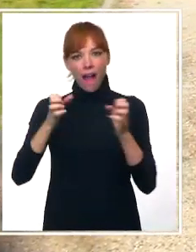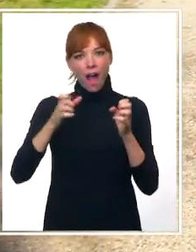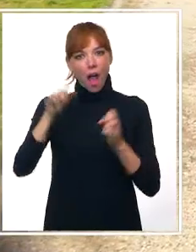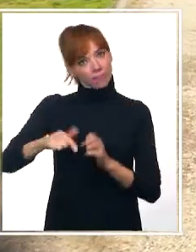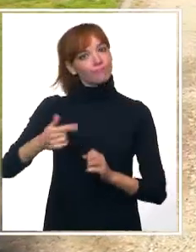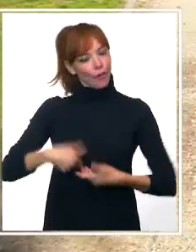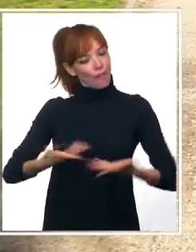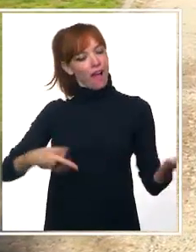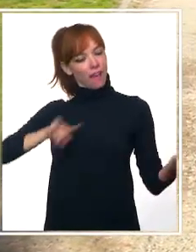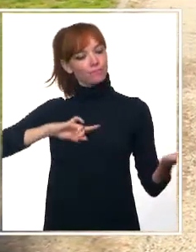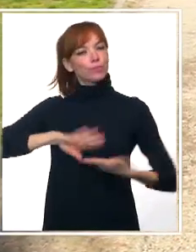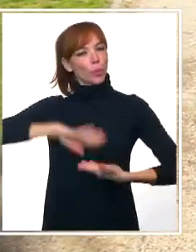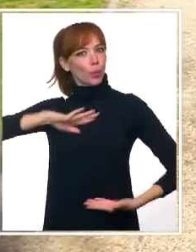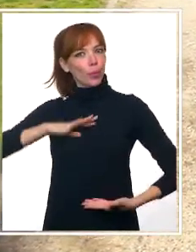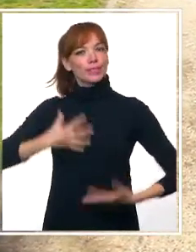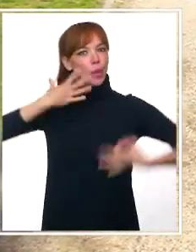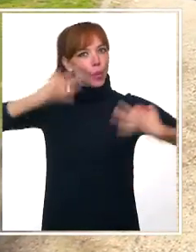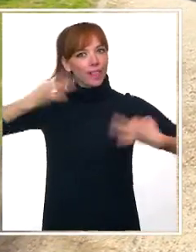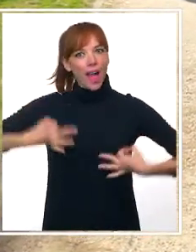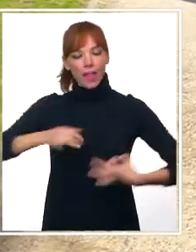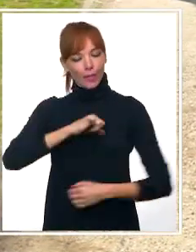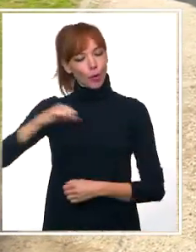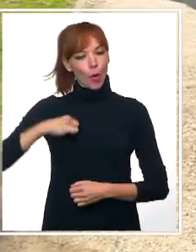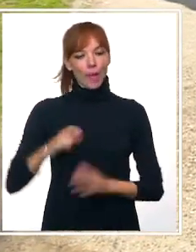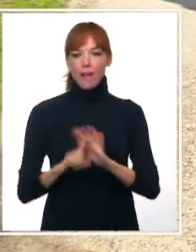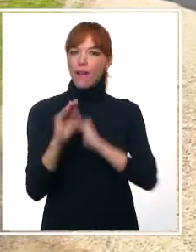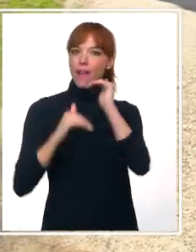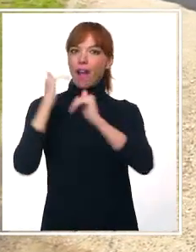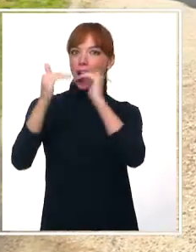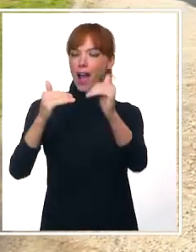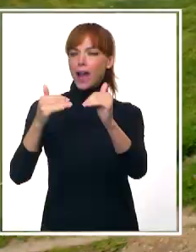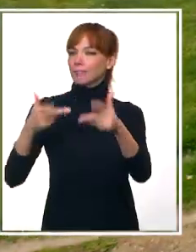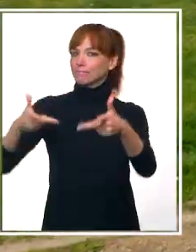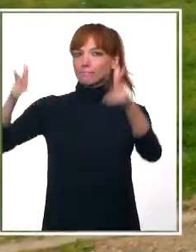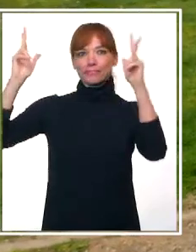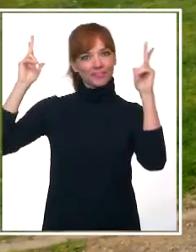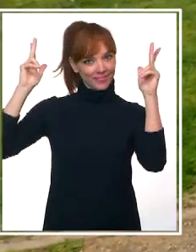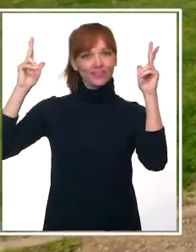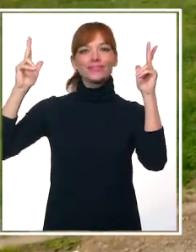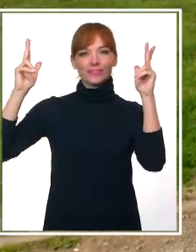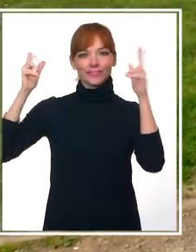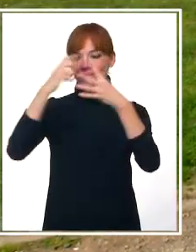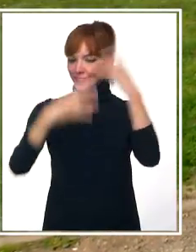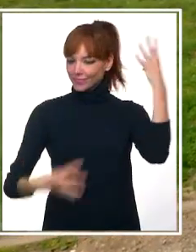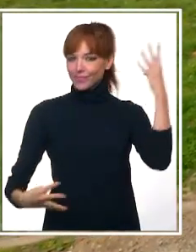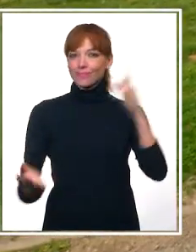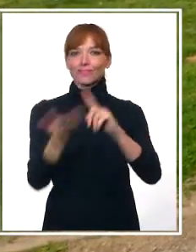recuperado confianza, seguridad, su autonomía, independencia, o sea, todo.